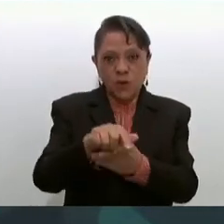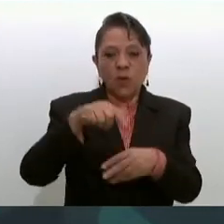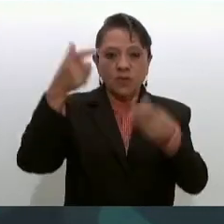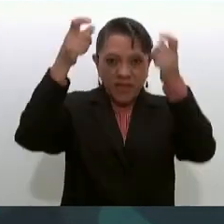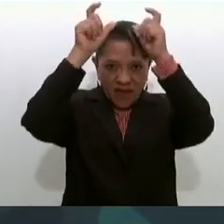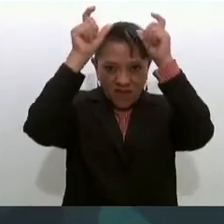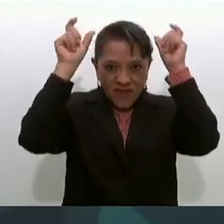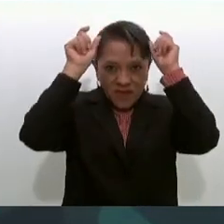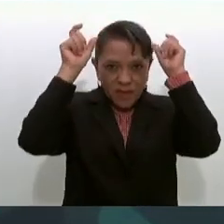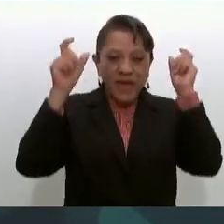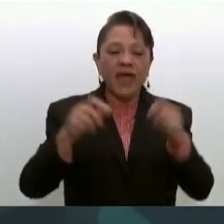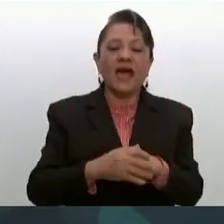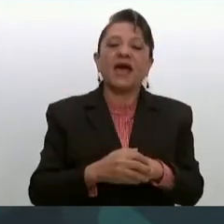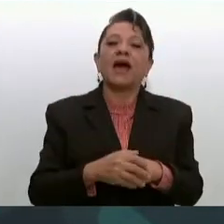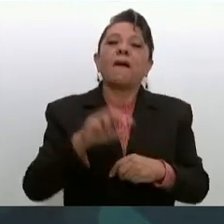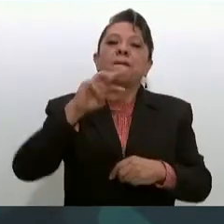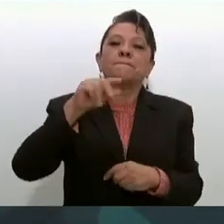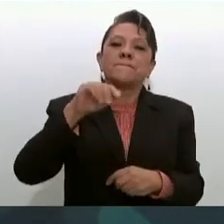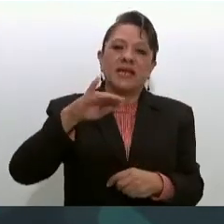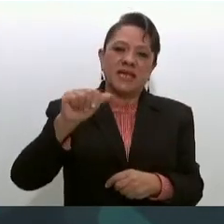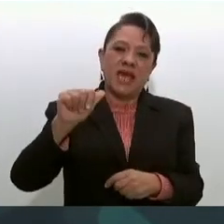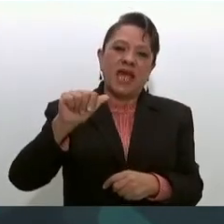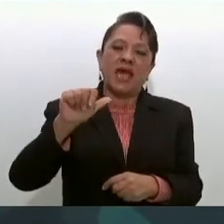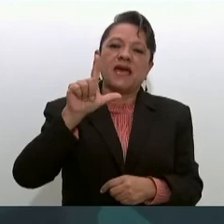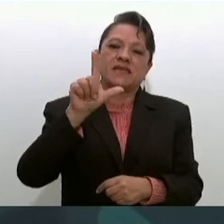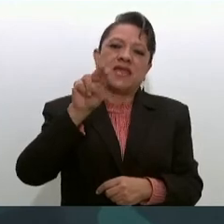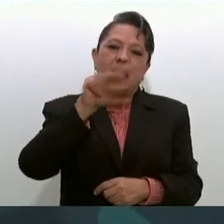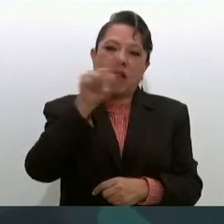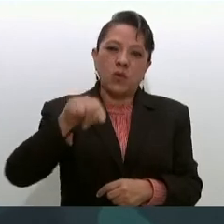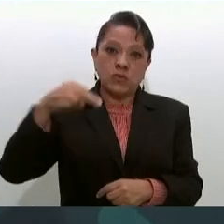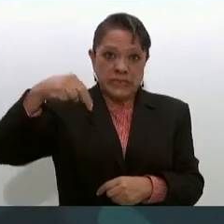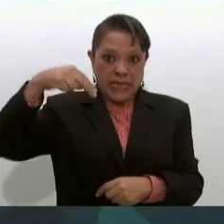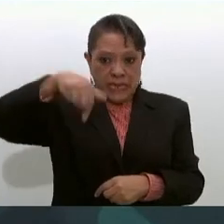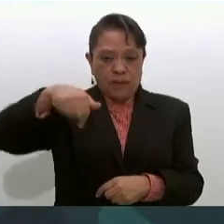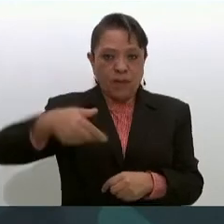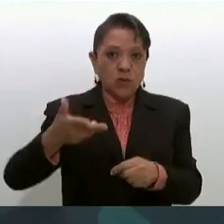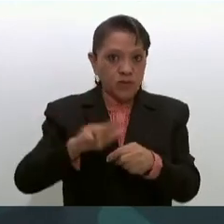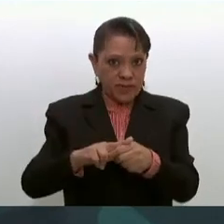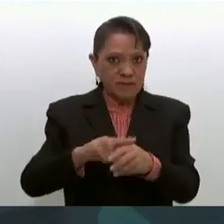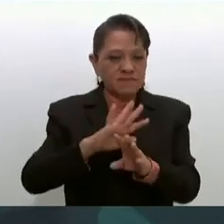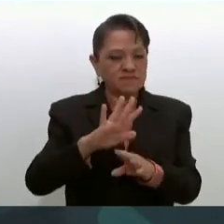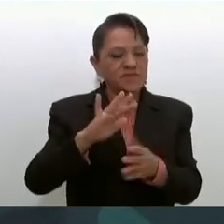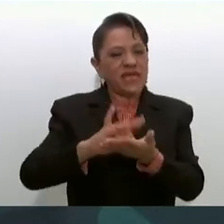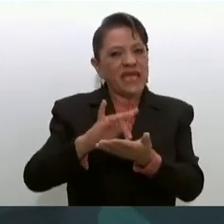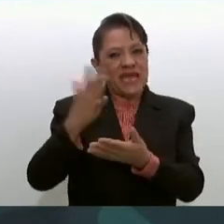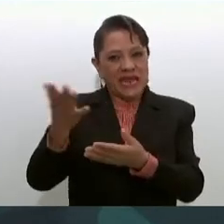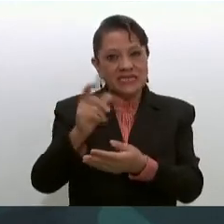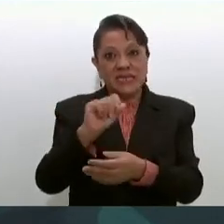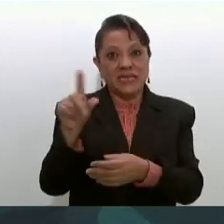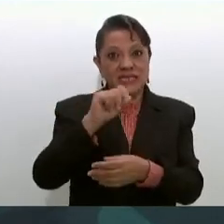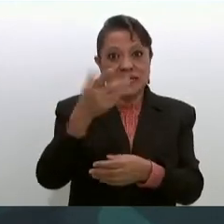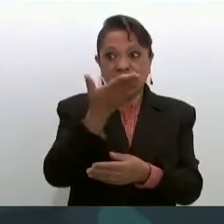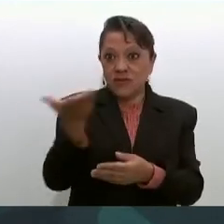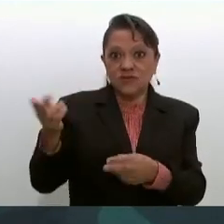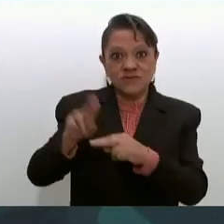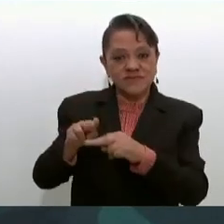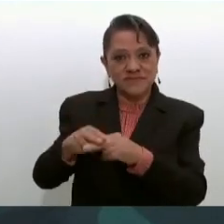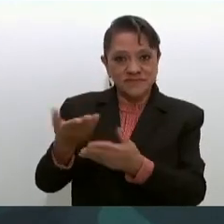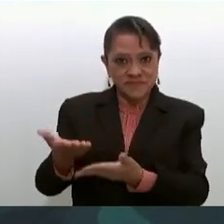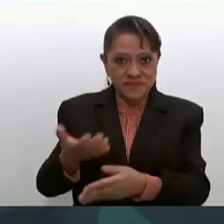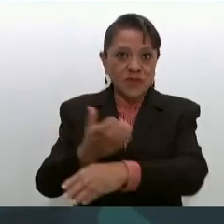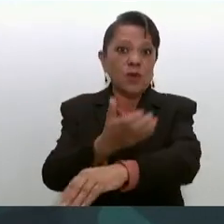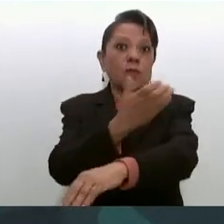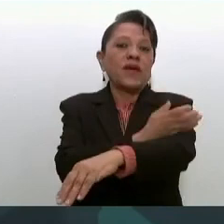Morales. Muy buenos días, distinguidos miembros del presidio. Compañeras y compañeros trabajadores